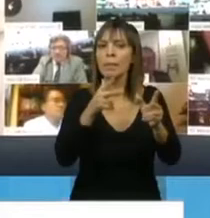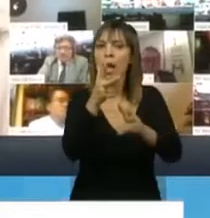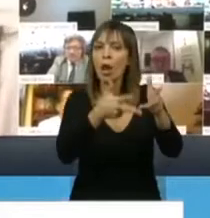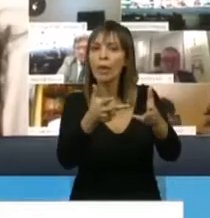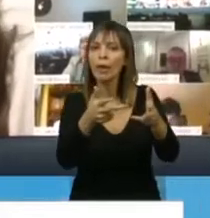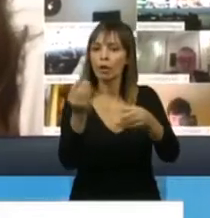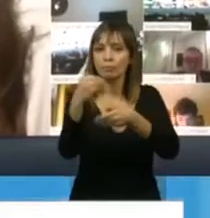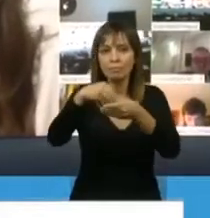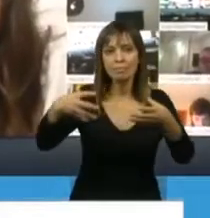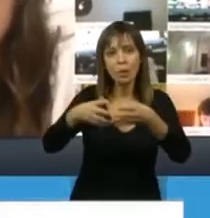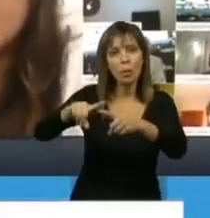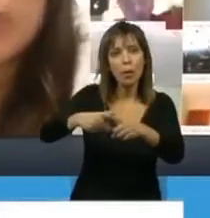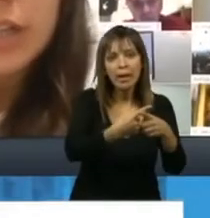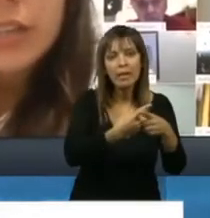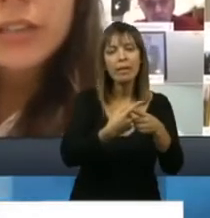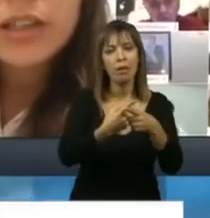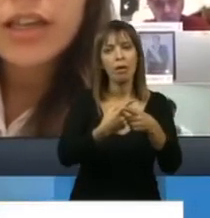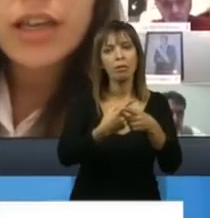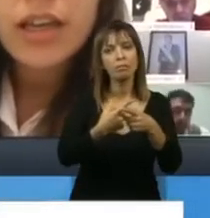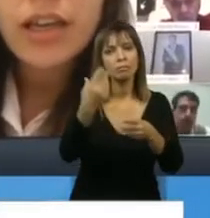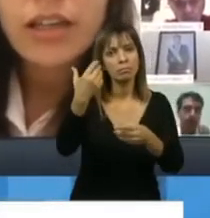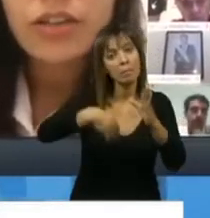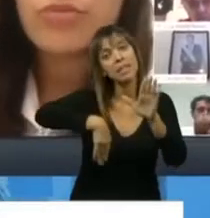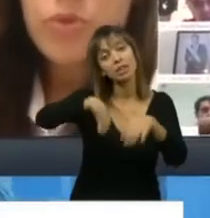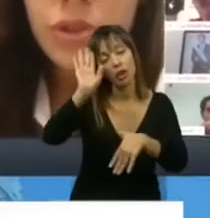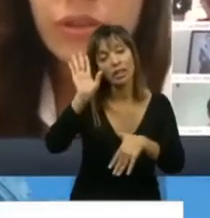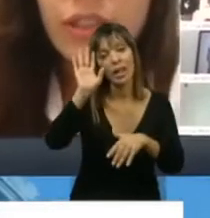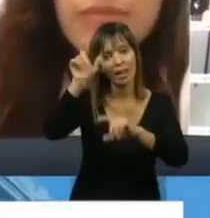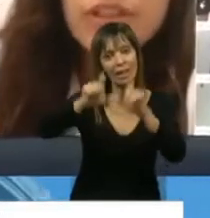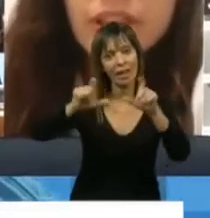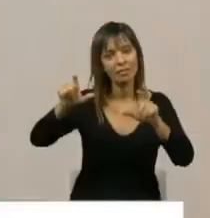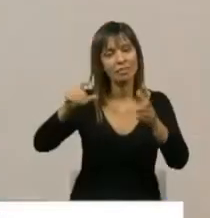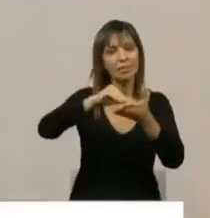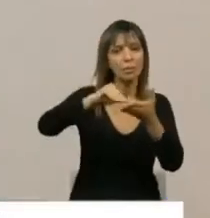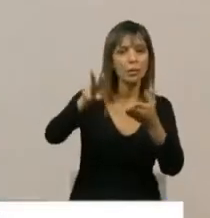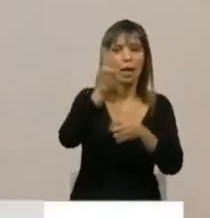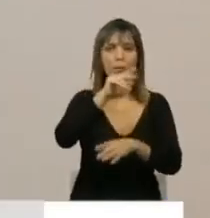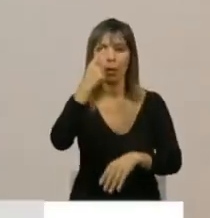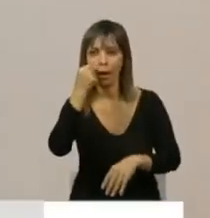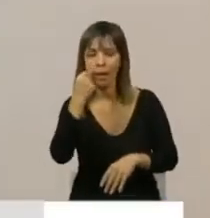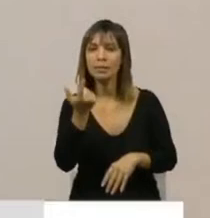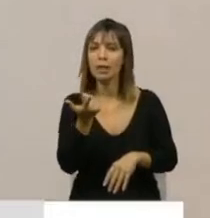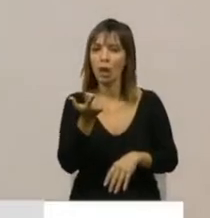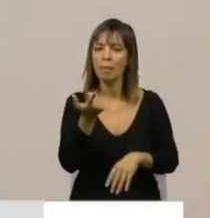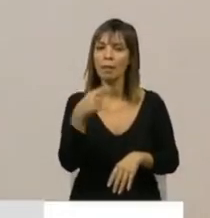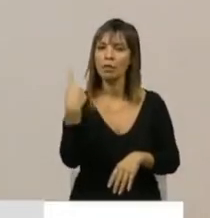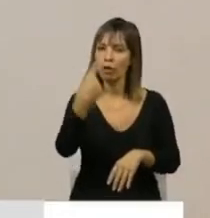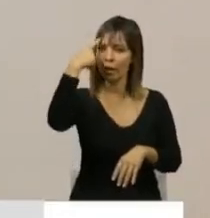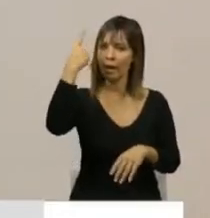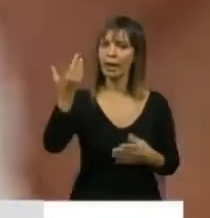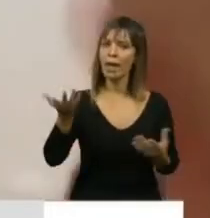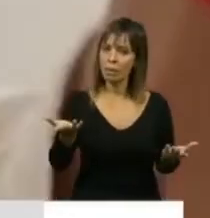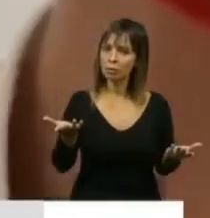bloque donde muchos y la mayoría de los diputados y diputadas creíamos que